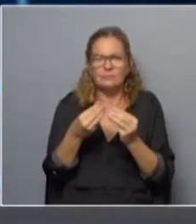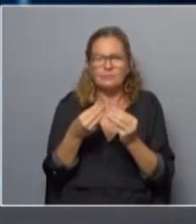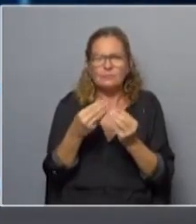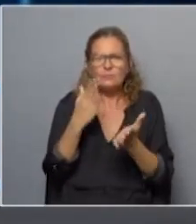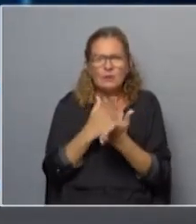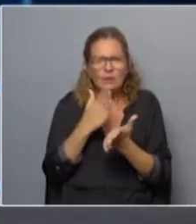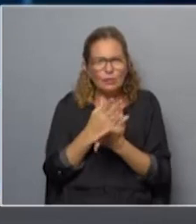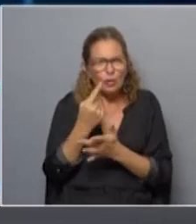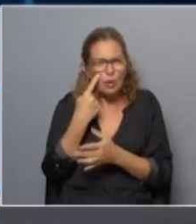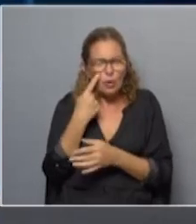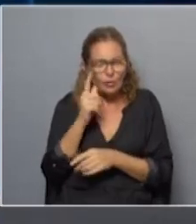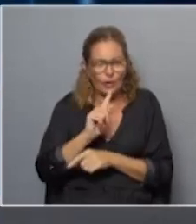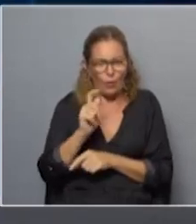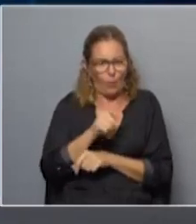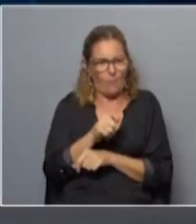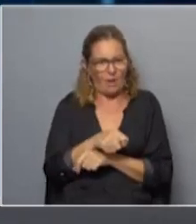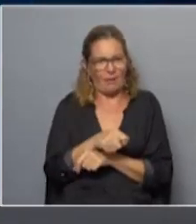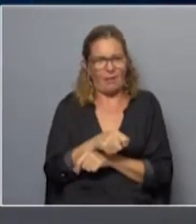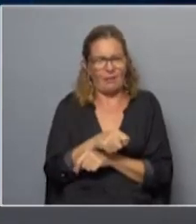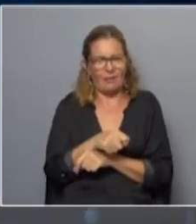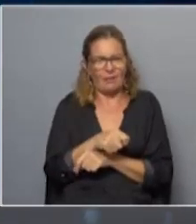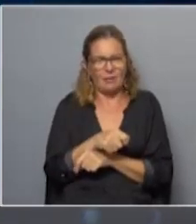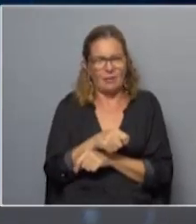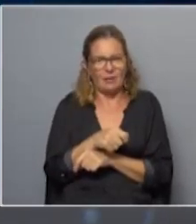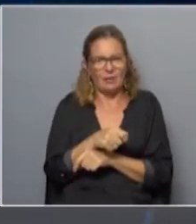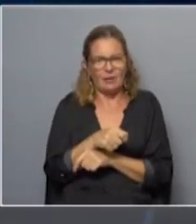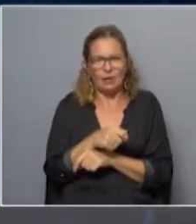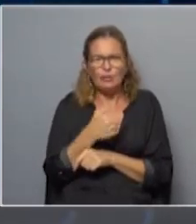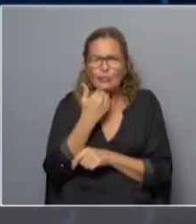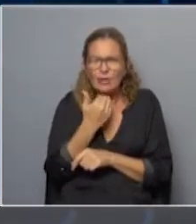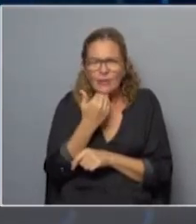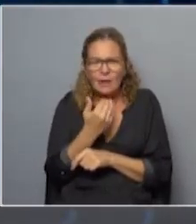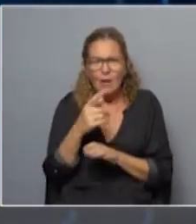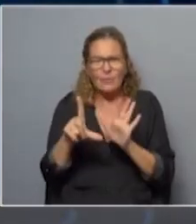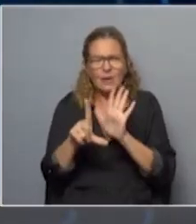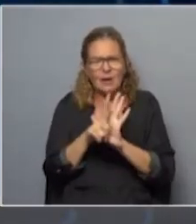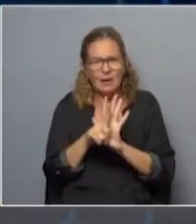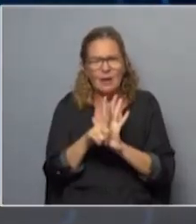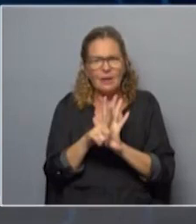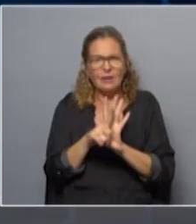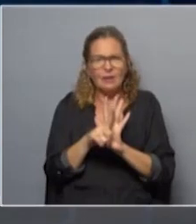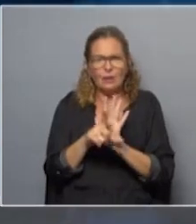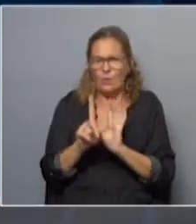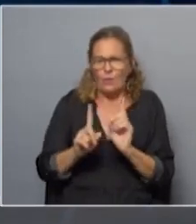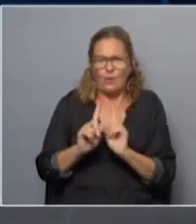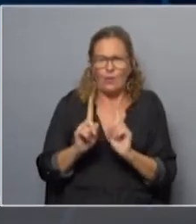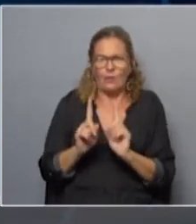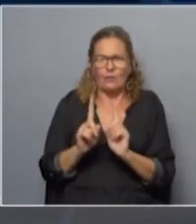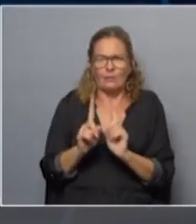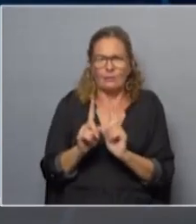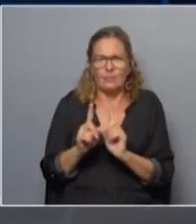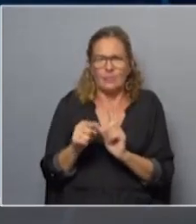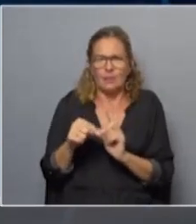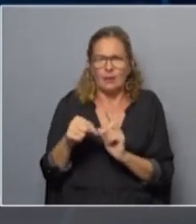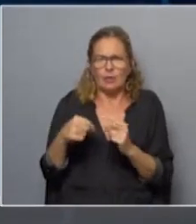el derecho que no se conoce no se cumple. La ignorancia de la ley no es argumento para que